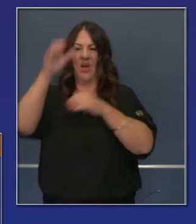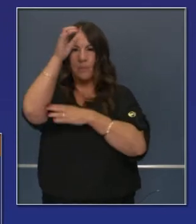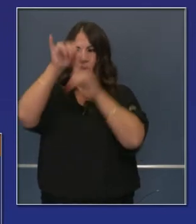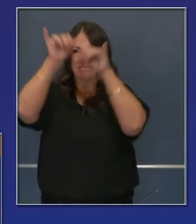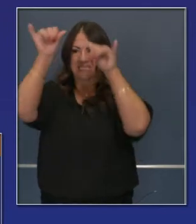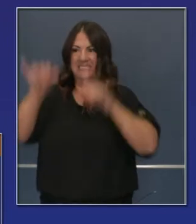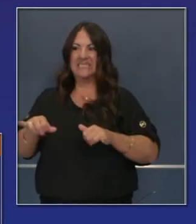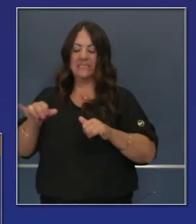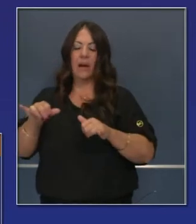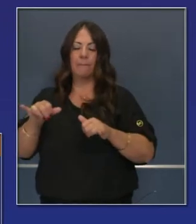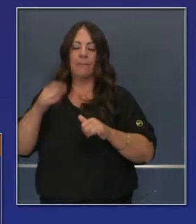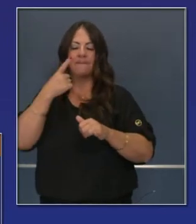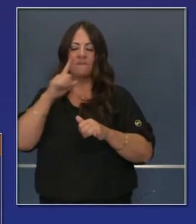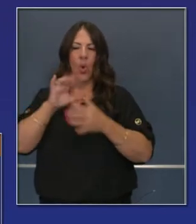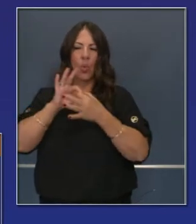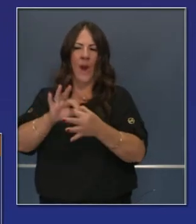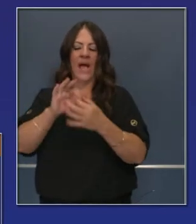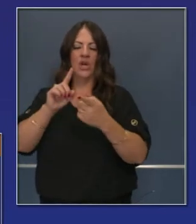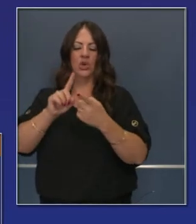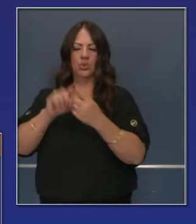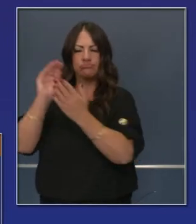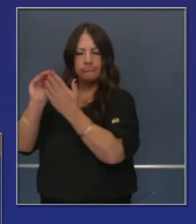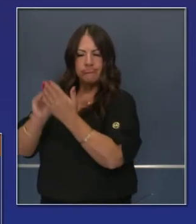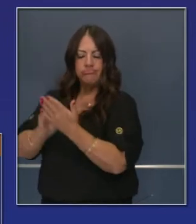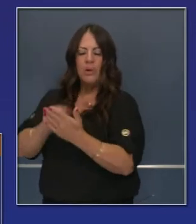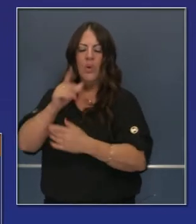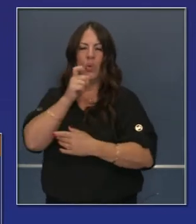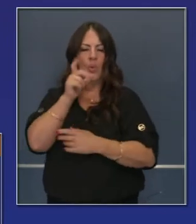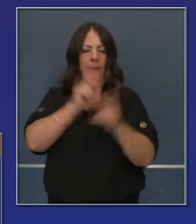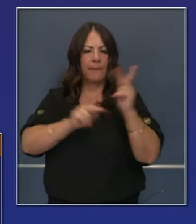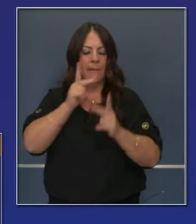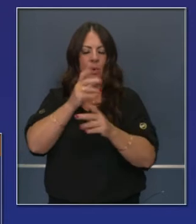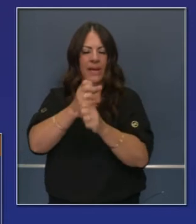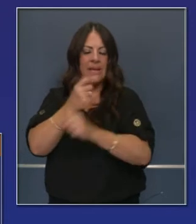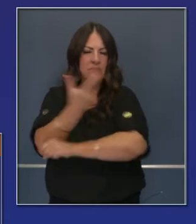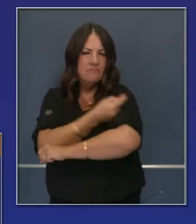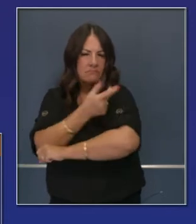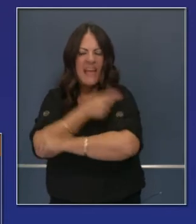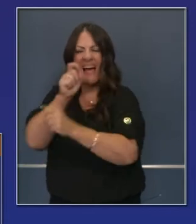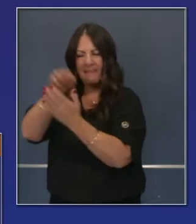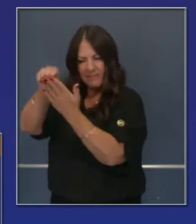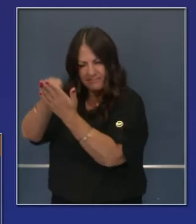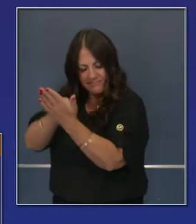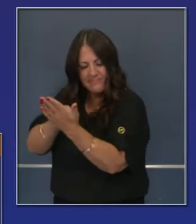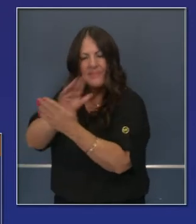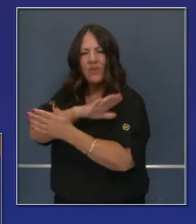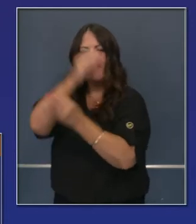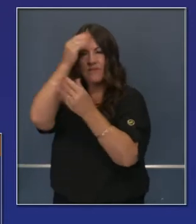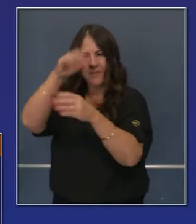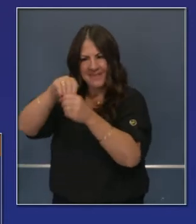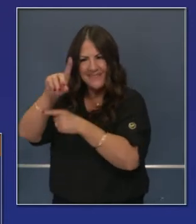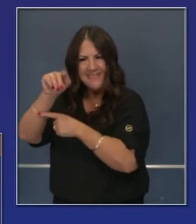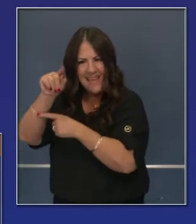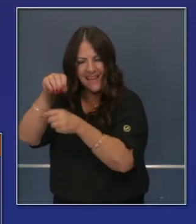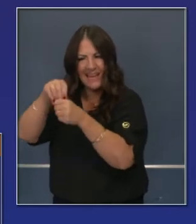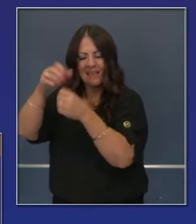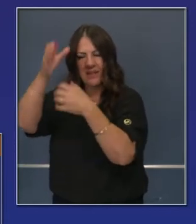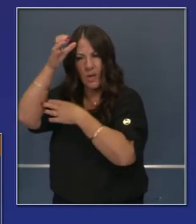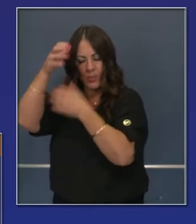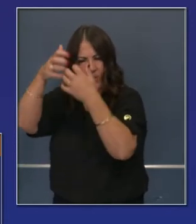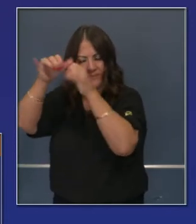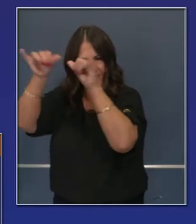existente, pero les aseguro, para los que tal vez tengan preguntas, en cuanto a qué pasa con CalReady y los otros sistemas.